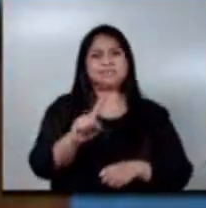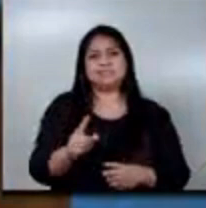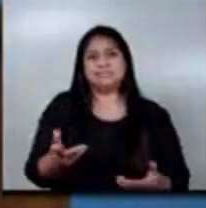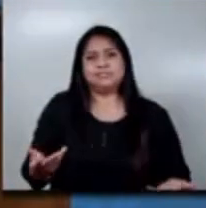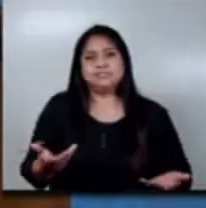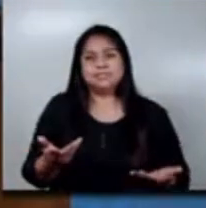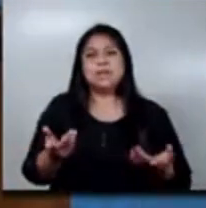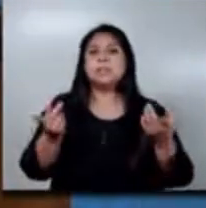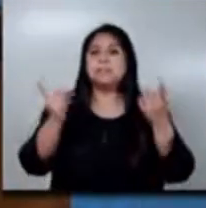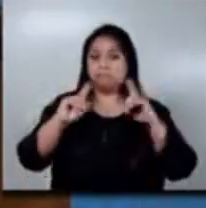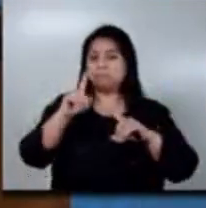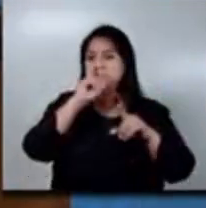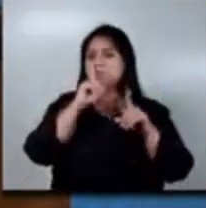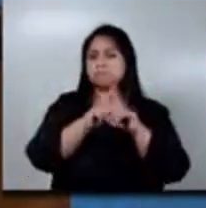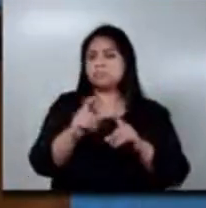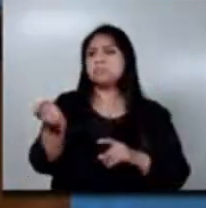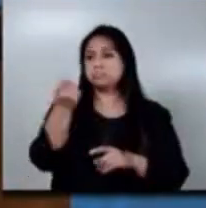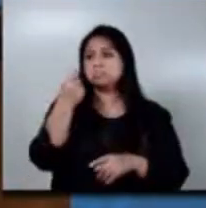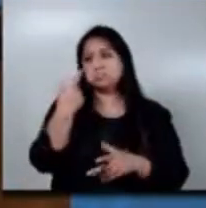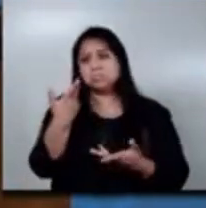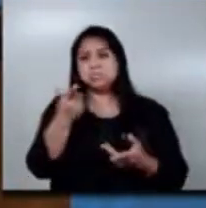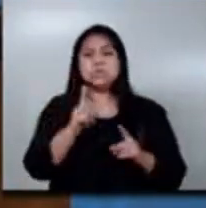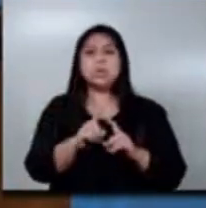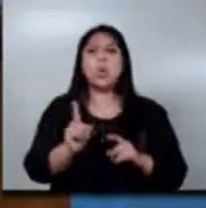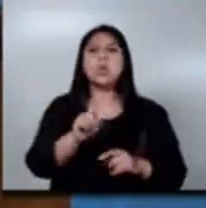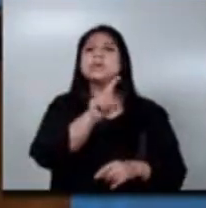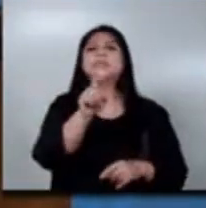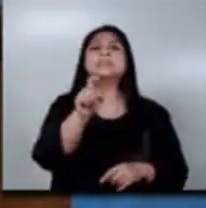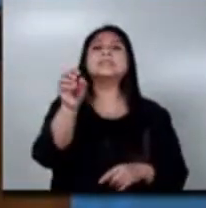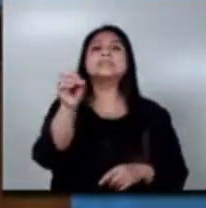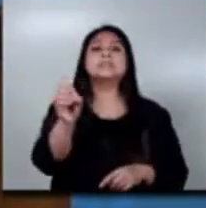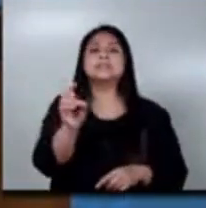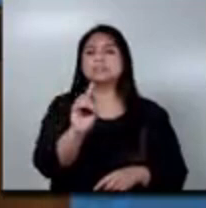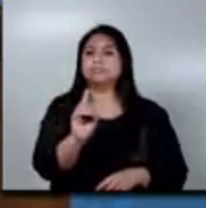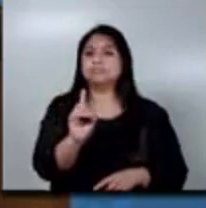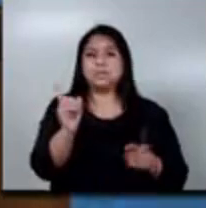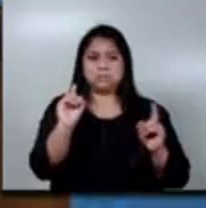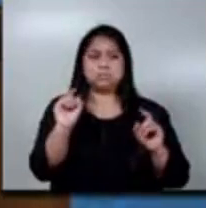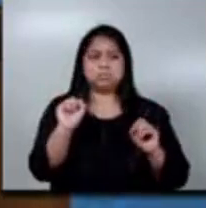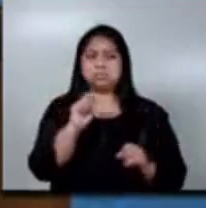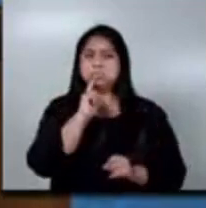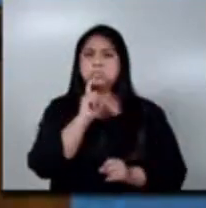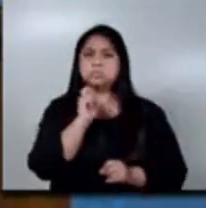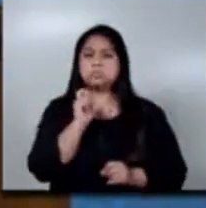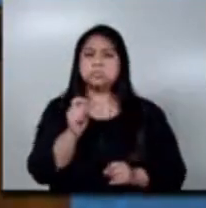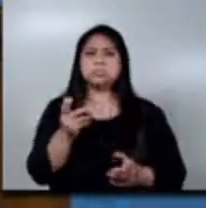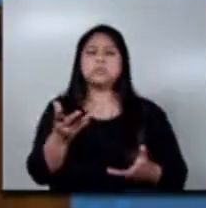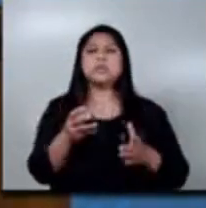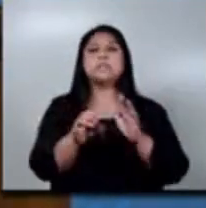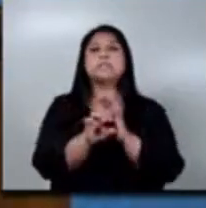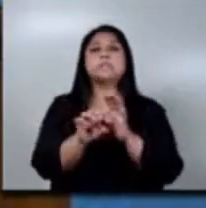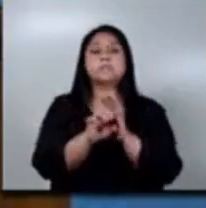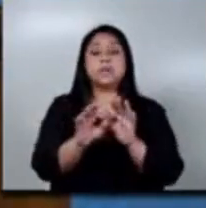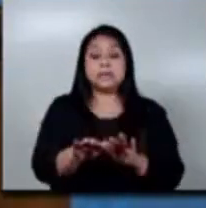embargo, algo hay de tratamiento para ello, que no es un 100%, pero se puede mejorar. En el caso, por ejemplo, de